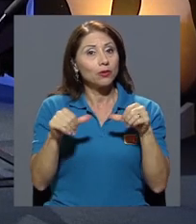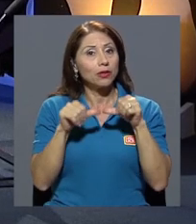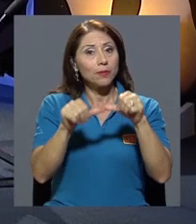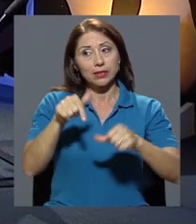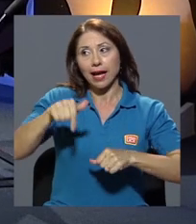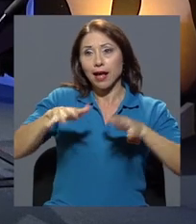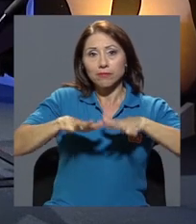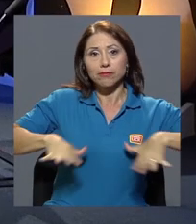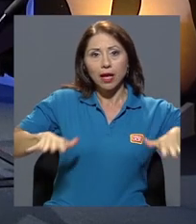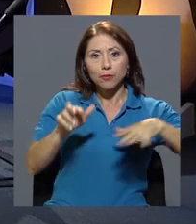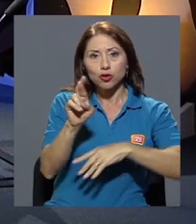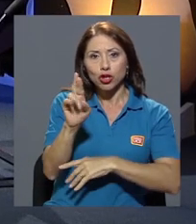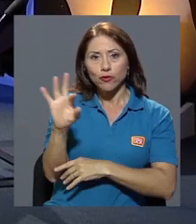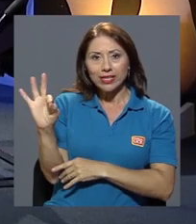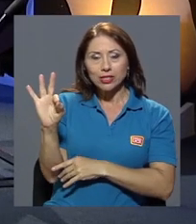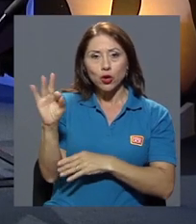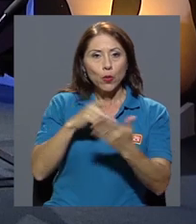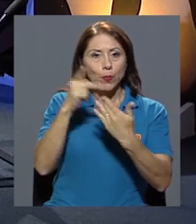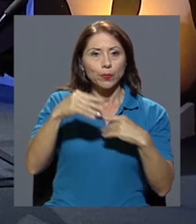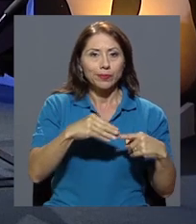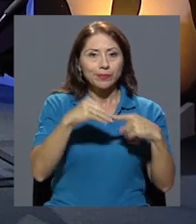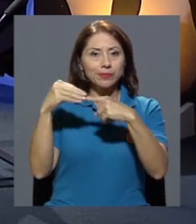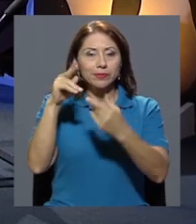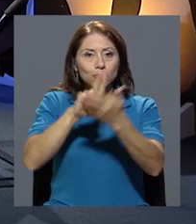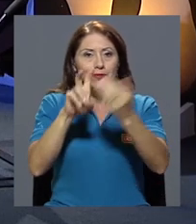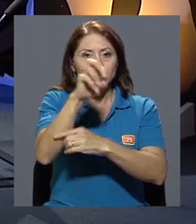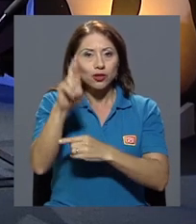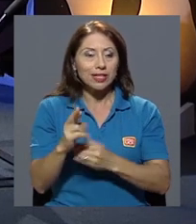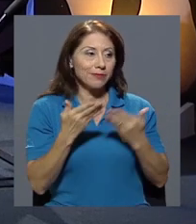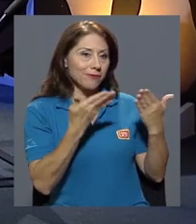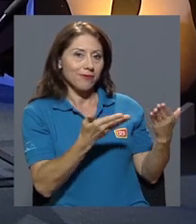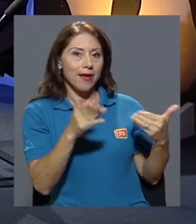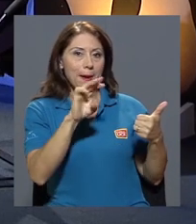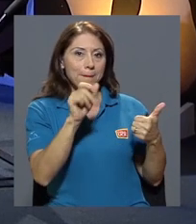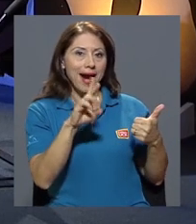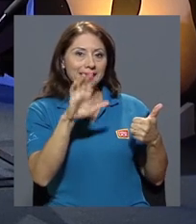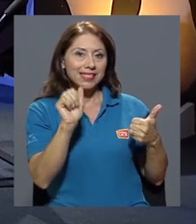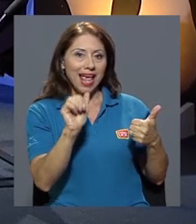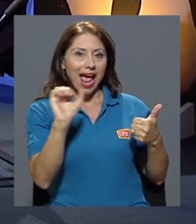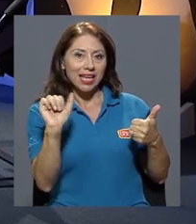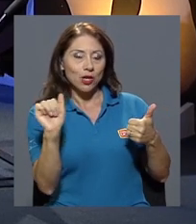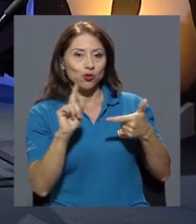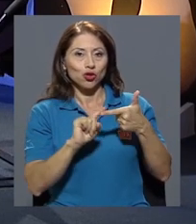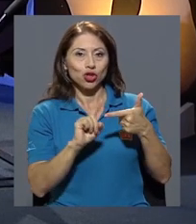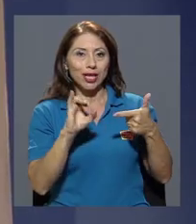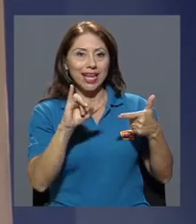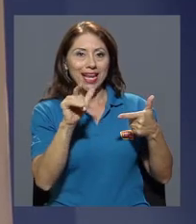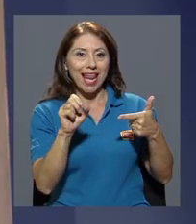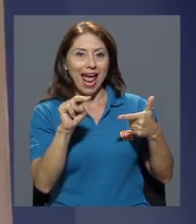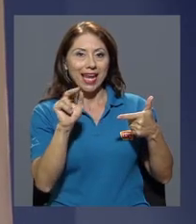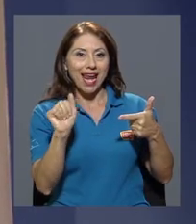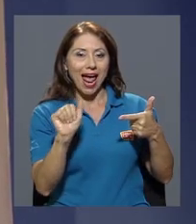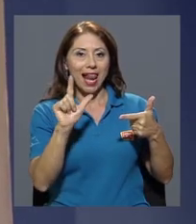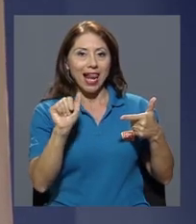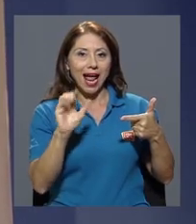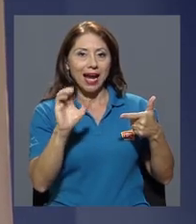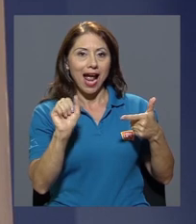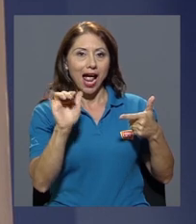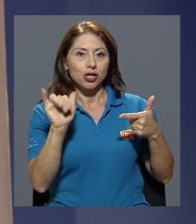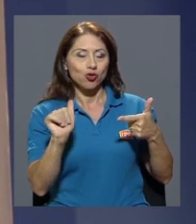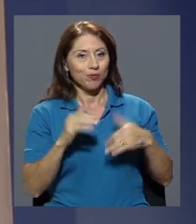Regresamos acá al Campus Rodrigo Facio, a Especiales Universidad de Costa Rica. Estamos con Marcia Aguiluz y con Ileana Lacayo. Marcia,